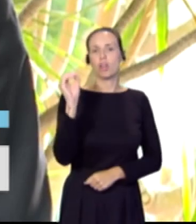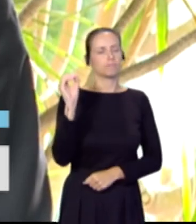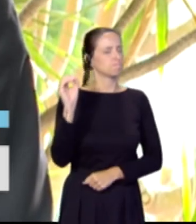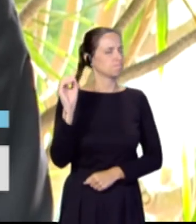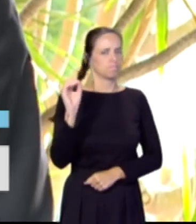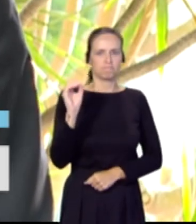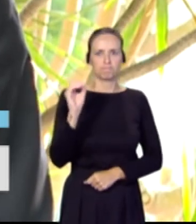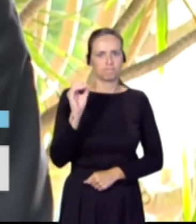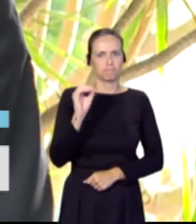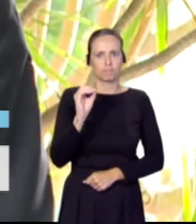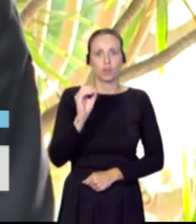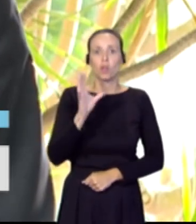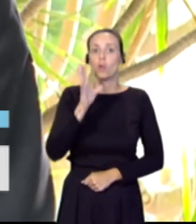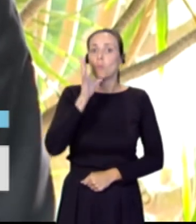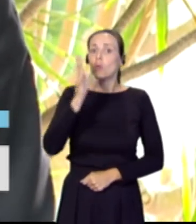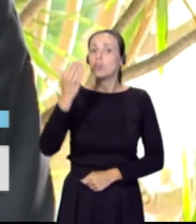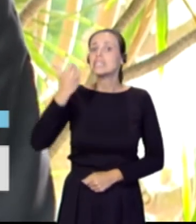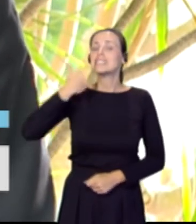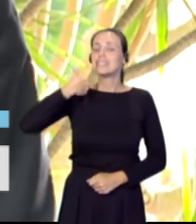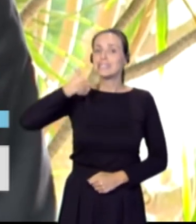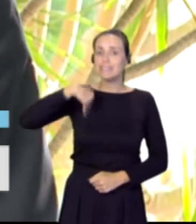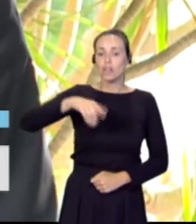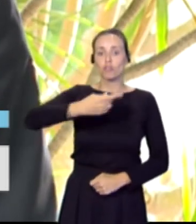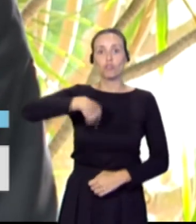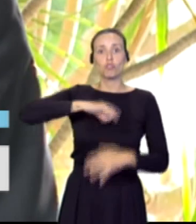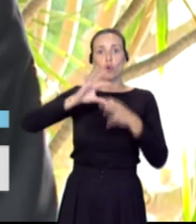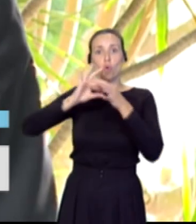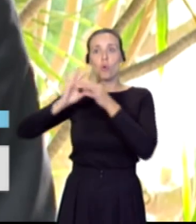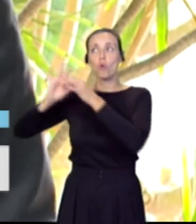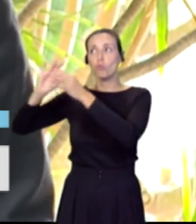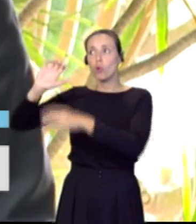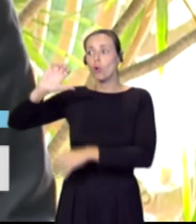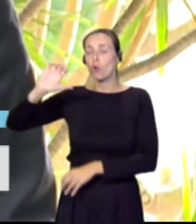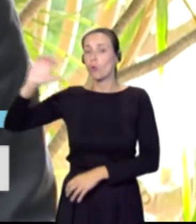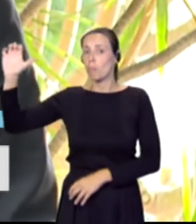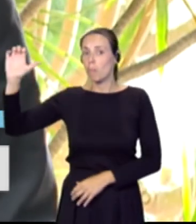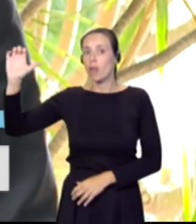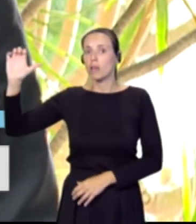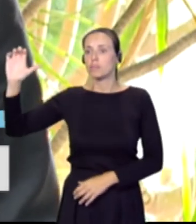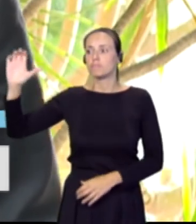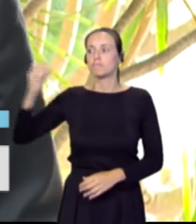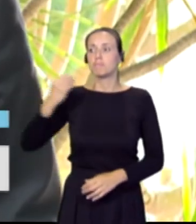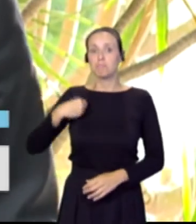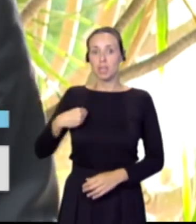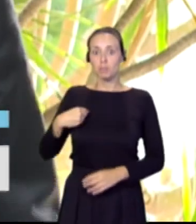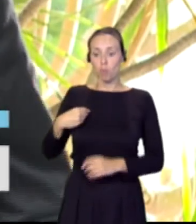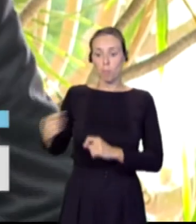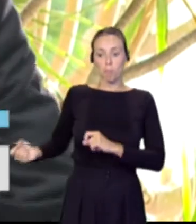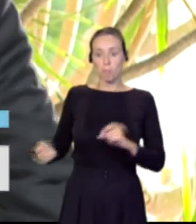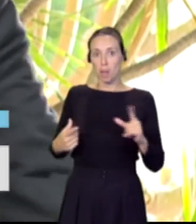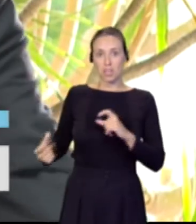Europea estamos mejorando globalmente la gestión de flujos migratorios.